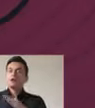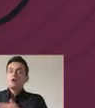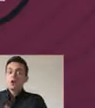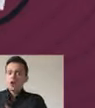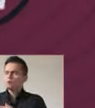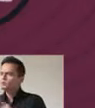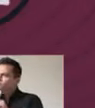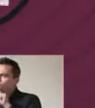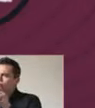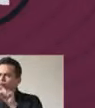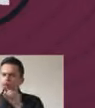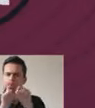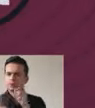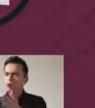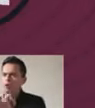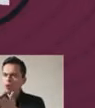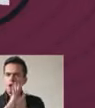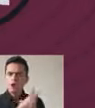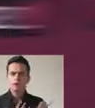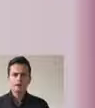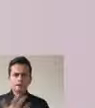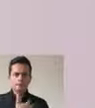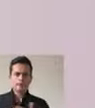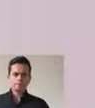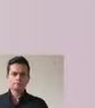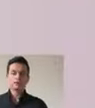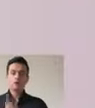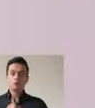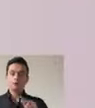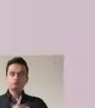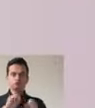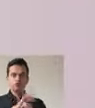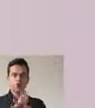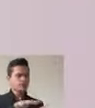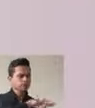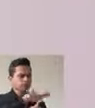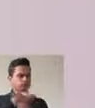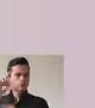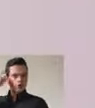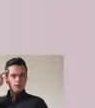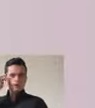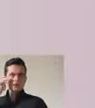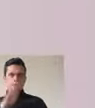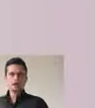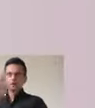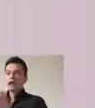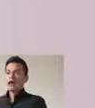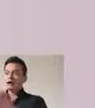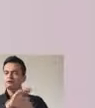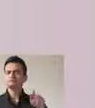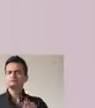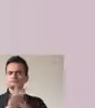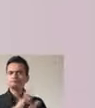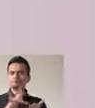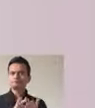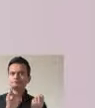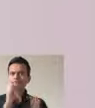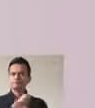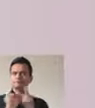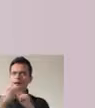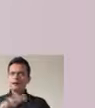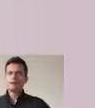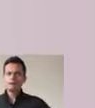Las encuestas que realiza el DANE continúan. A partir de la emergencia económica, social y ecológica decretada por el Gobierno